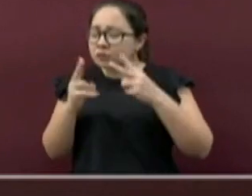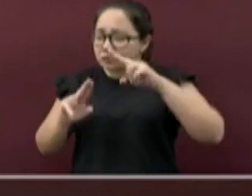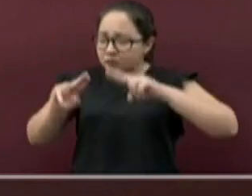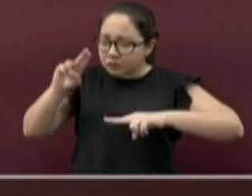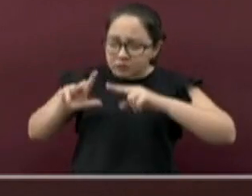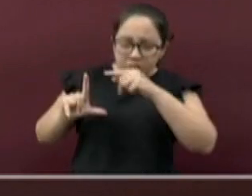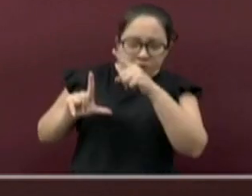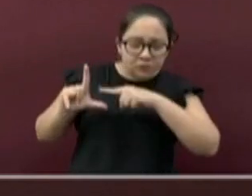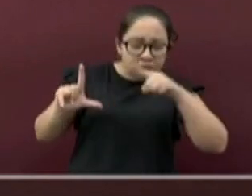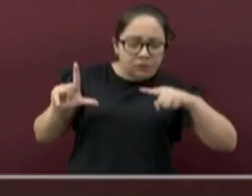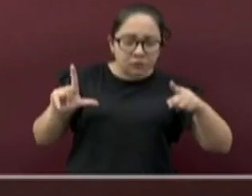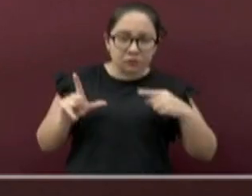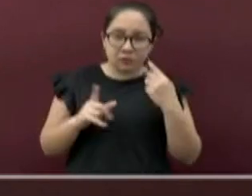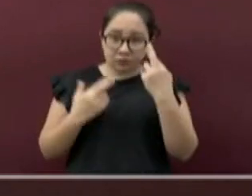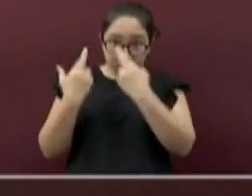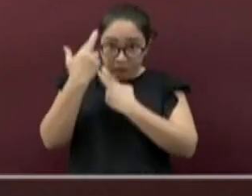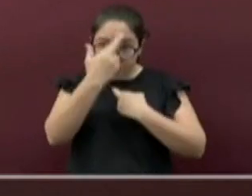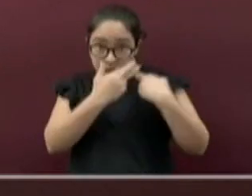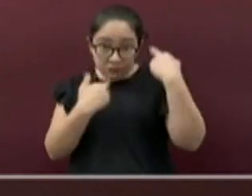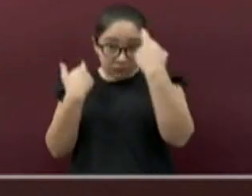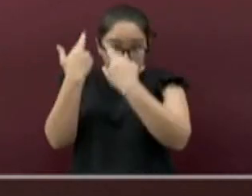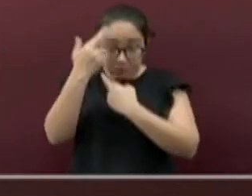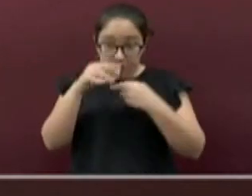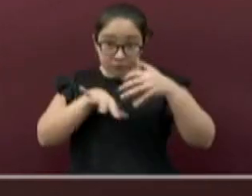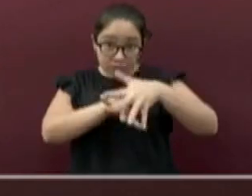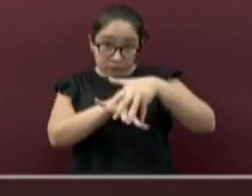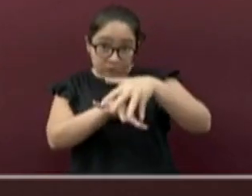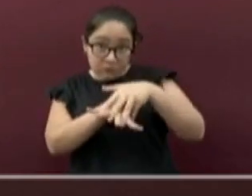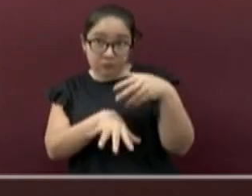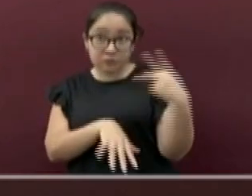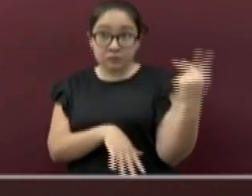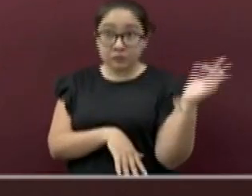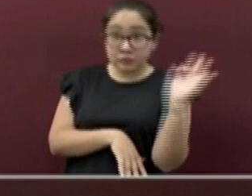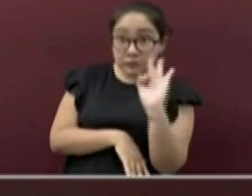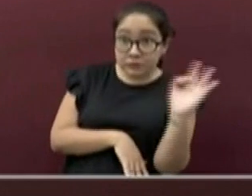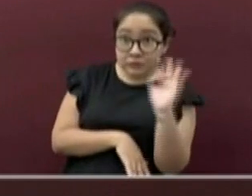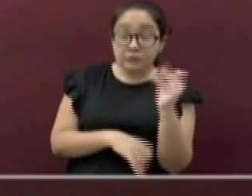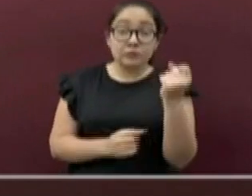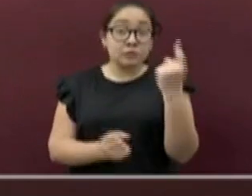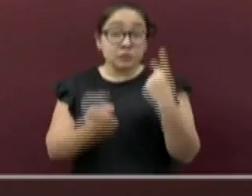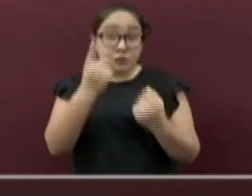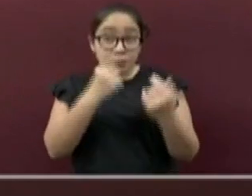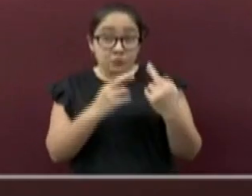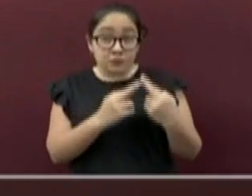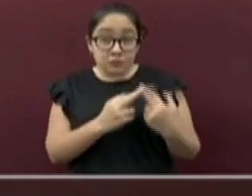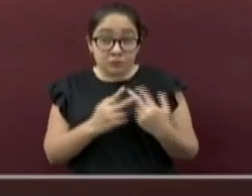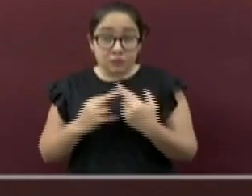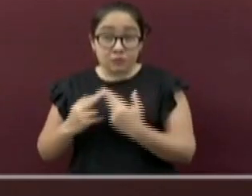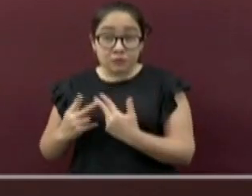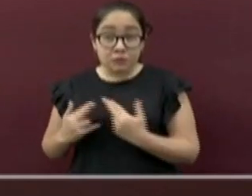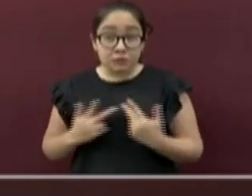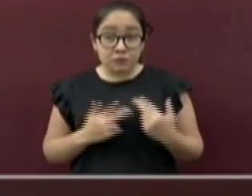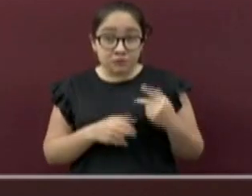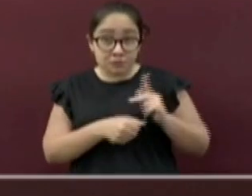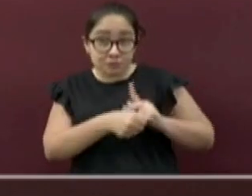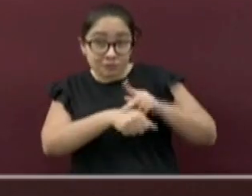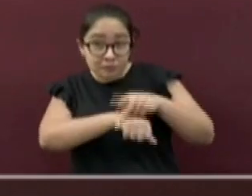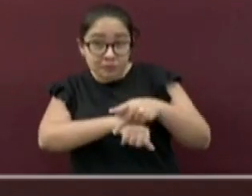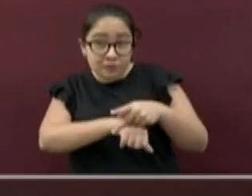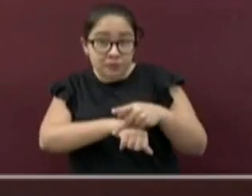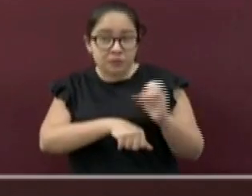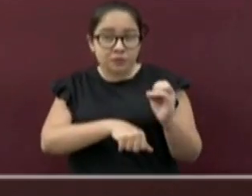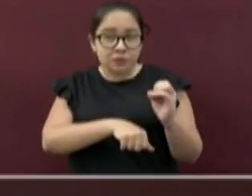Revise si sus pies pudieran tener algún tipo de ruptura en la piel o